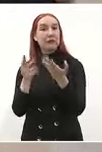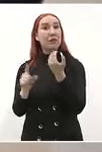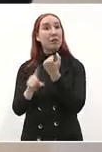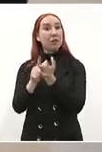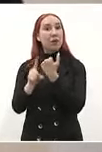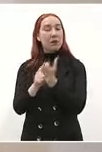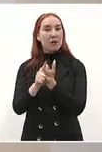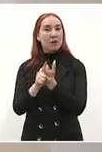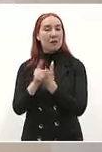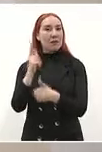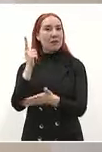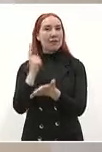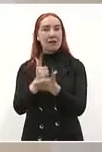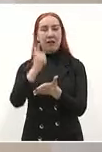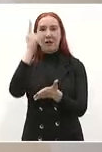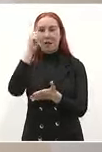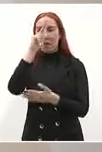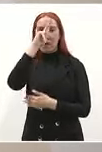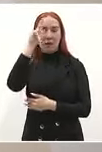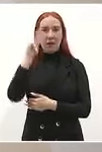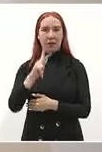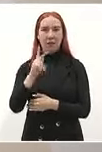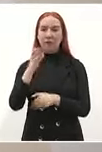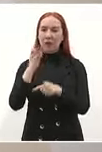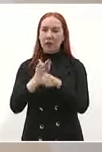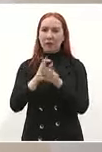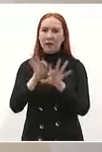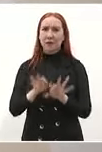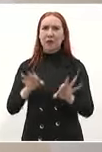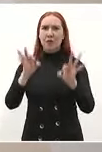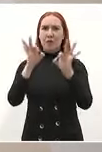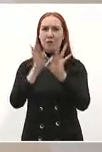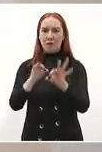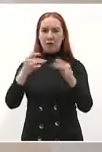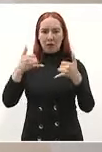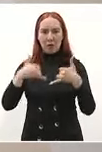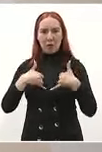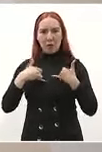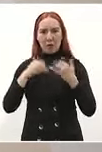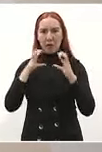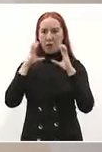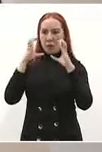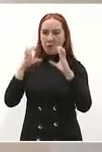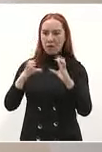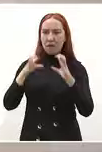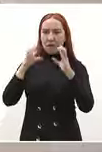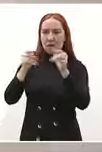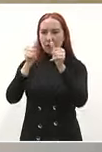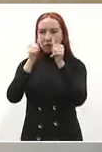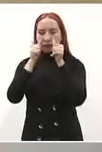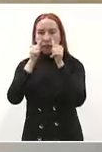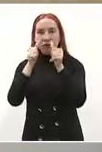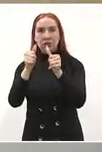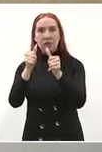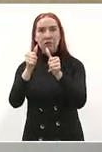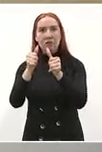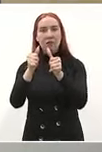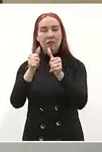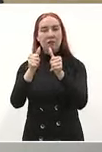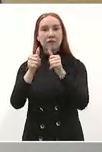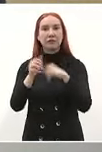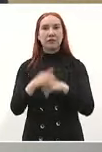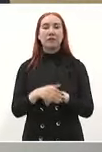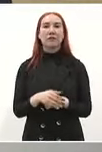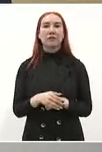es jalar a los jóvenes que no se lleven a los jóvenes si hay un joven que